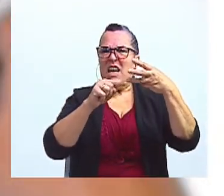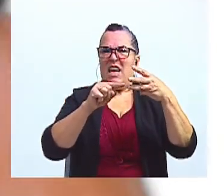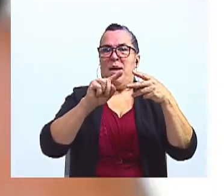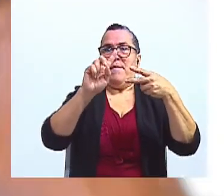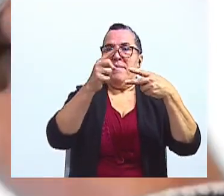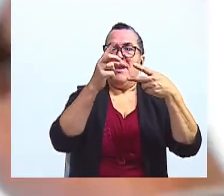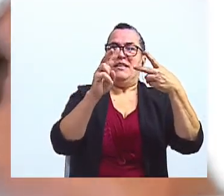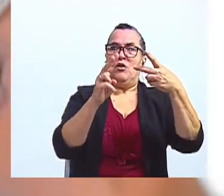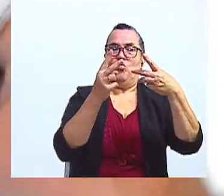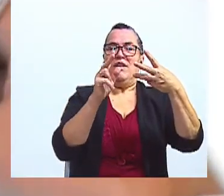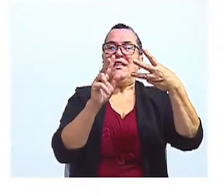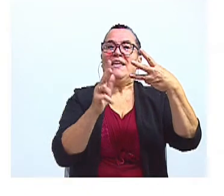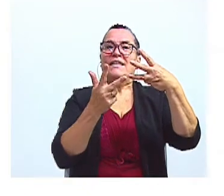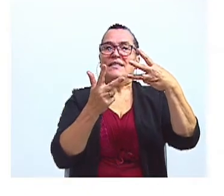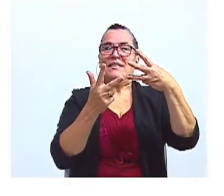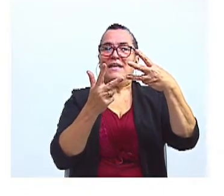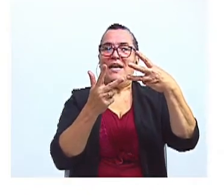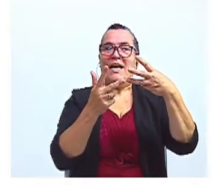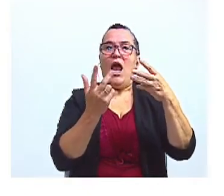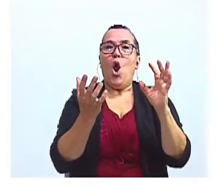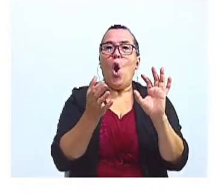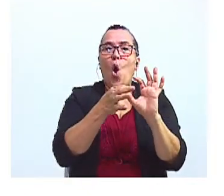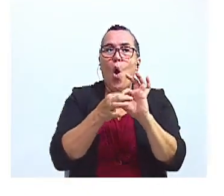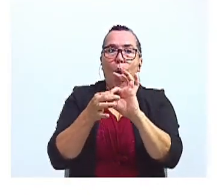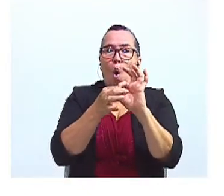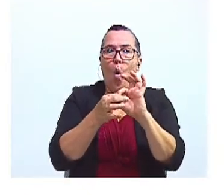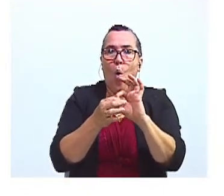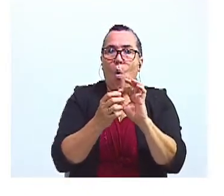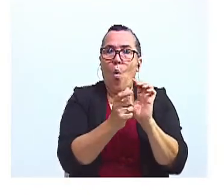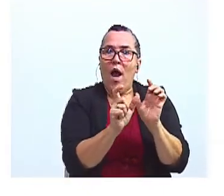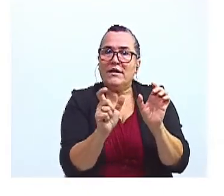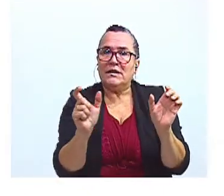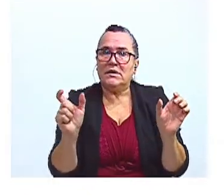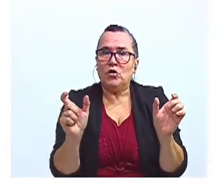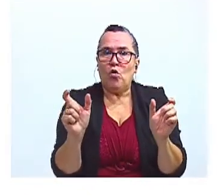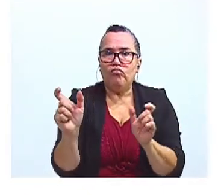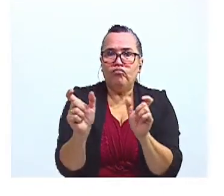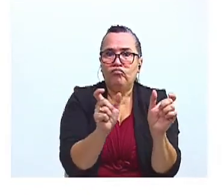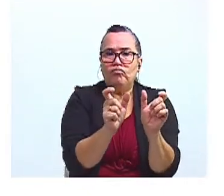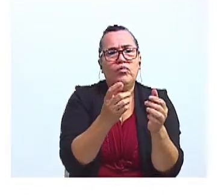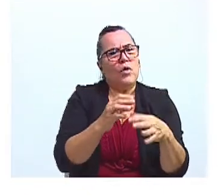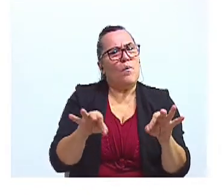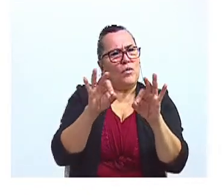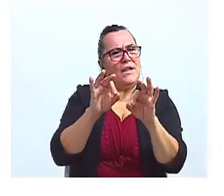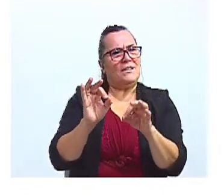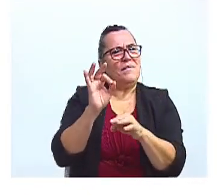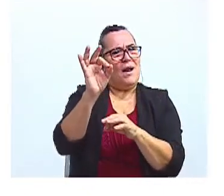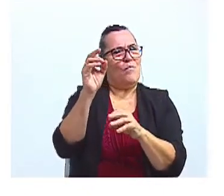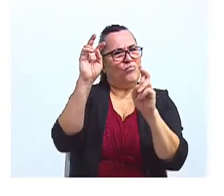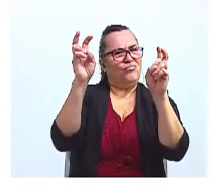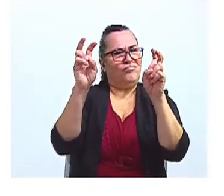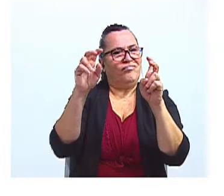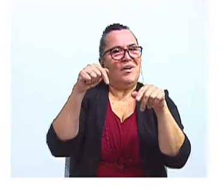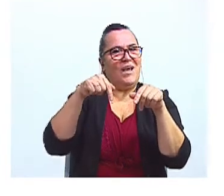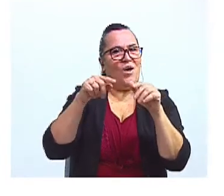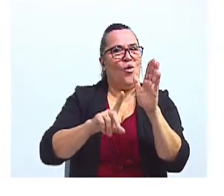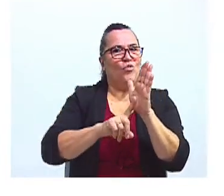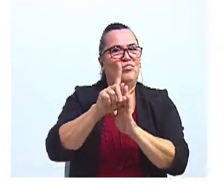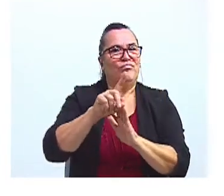la segunda y la tercera conjugación. Importantes para el tema que vamos a desarrollar hoy.